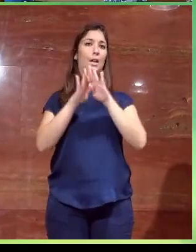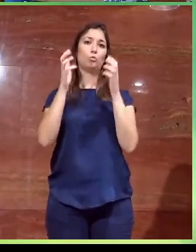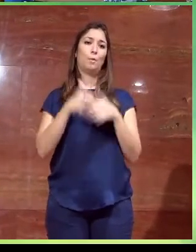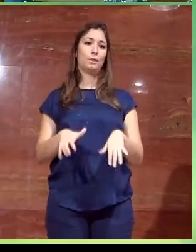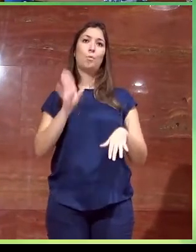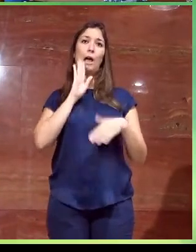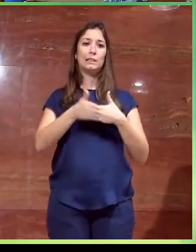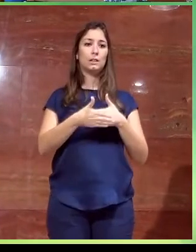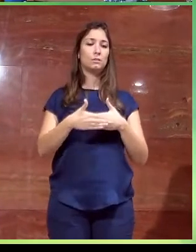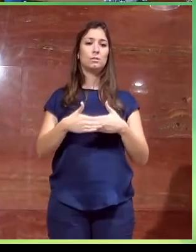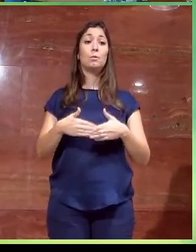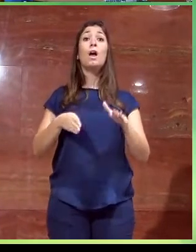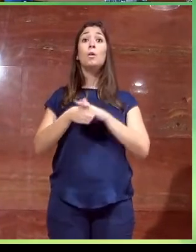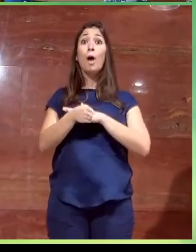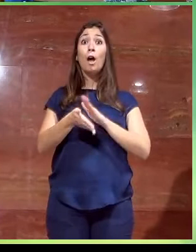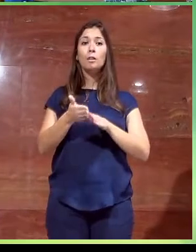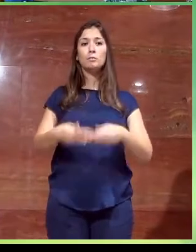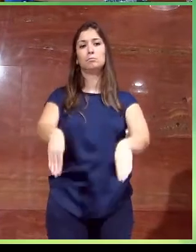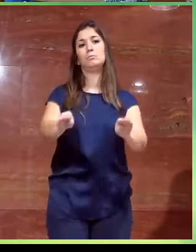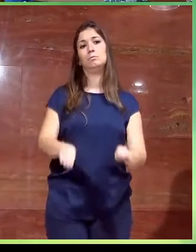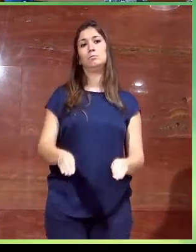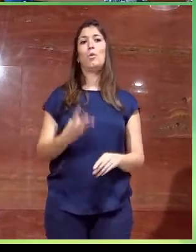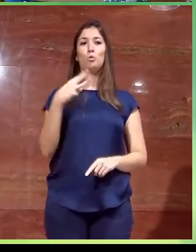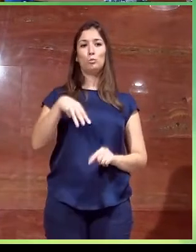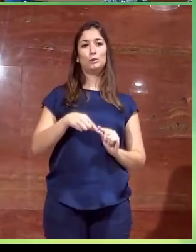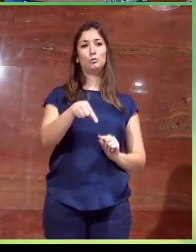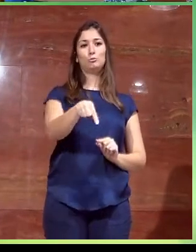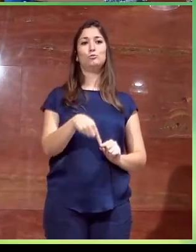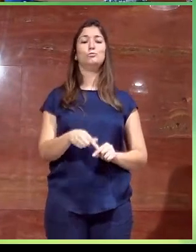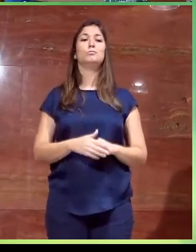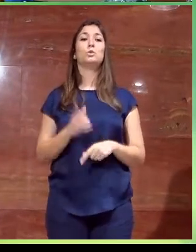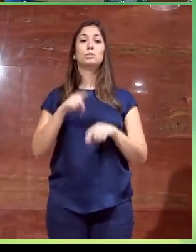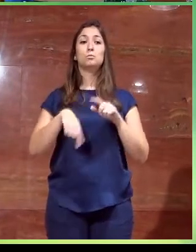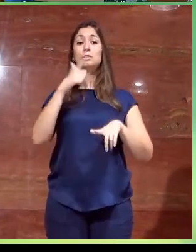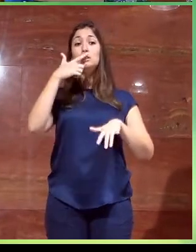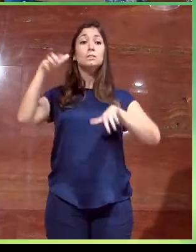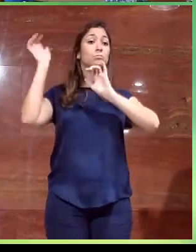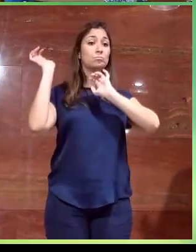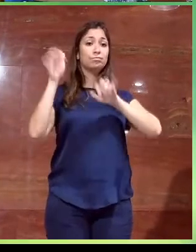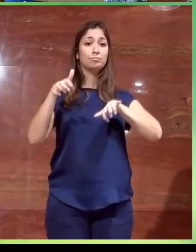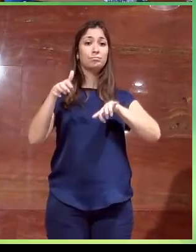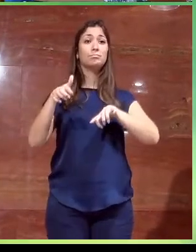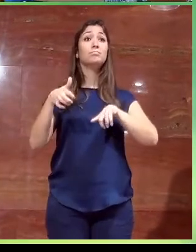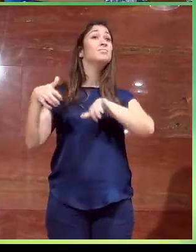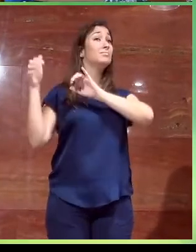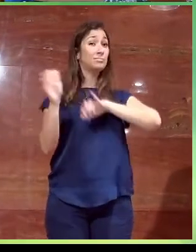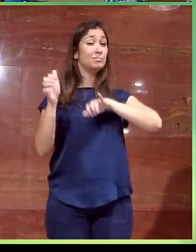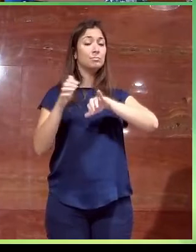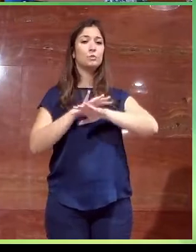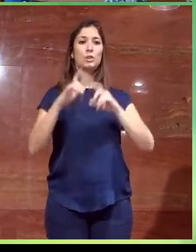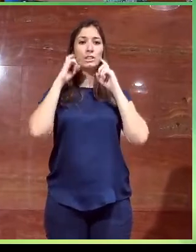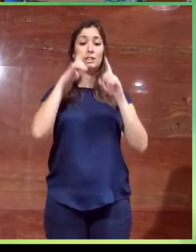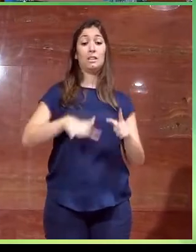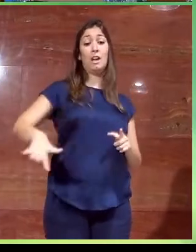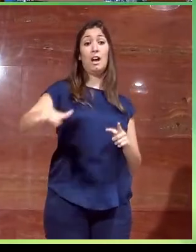Y la colocación de un felpudo en el acceso con los dos metros de longitud para que en los días de lluvia, pues, no se moje el